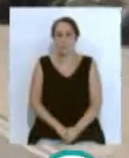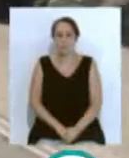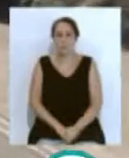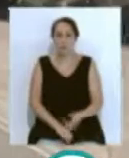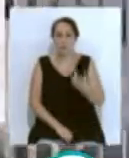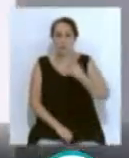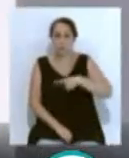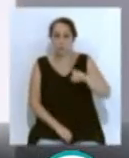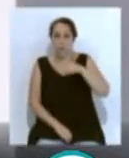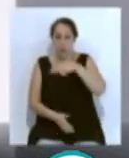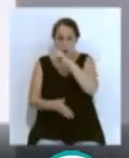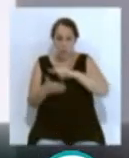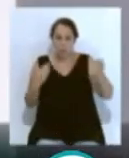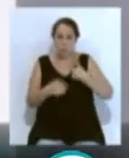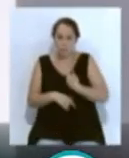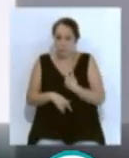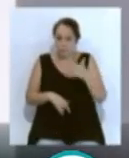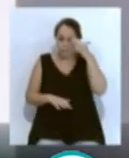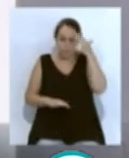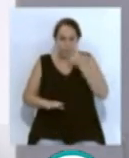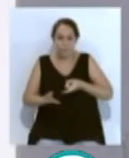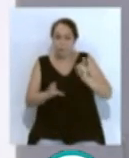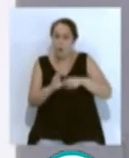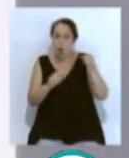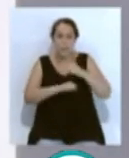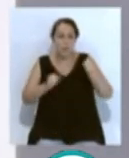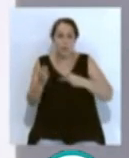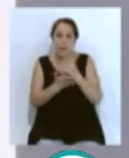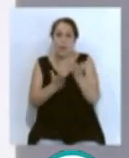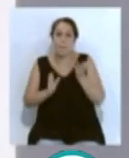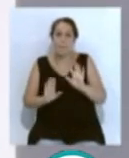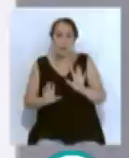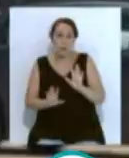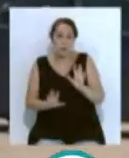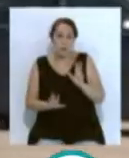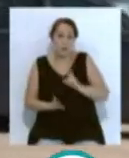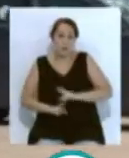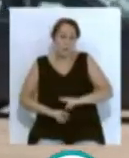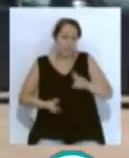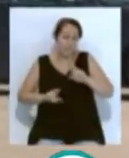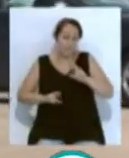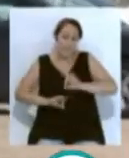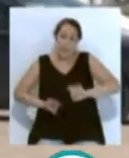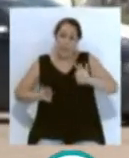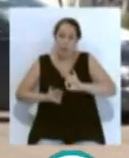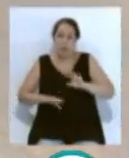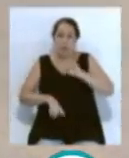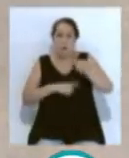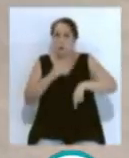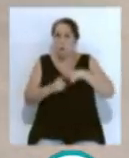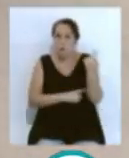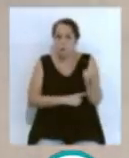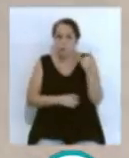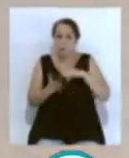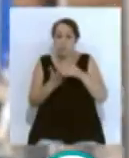Pontevedra, pues con ilusión de participar, de competir de nuevo, pero sin ninguna expectativa. Y cuando, claro, al ser